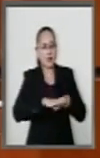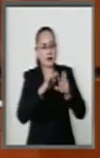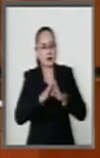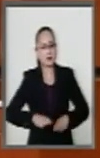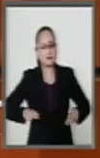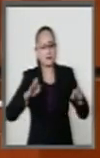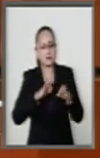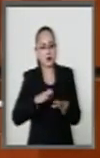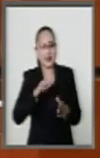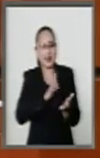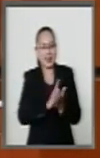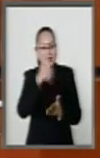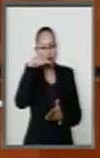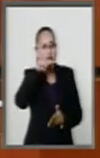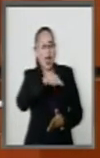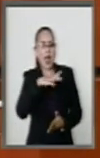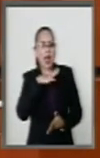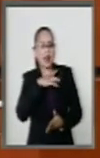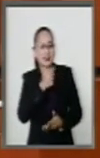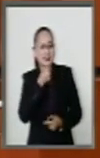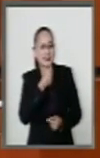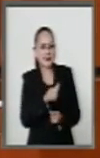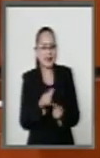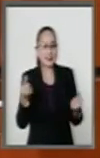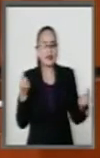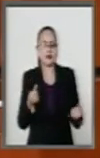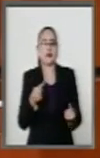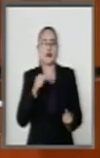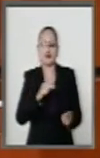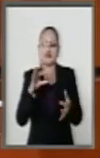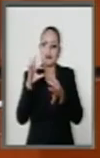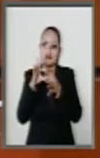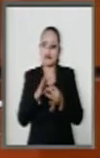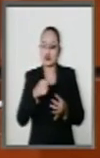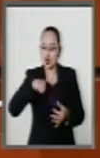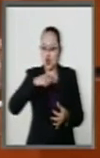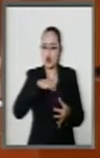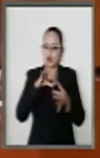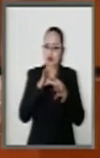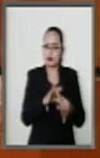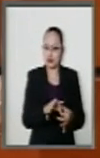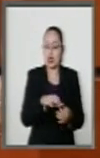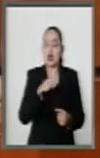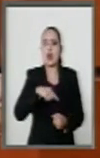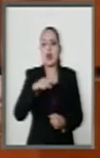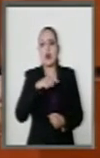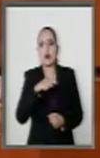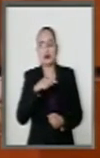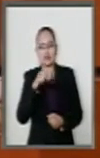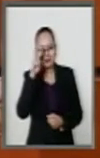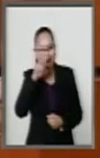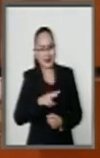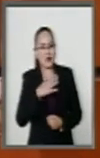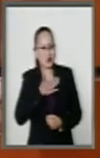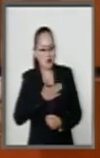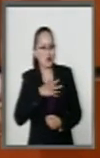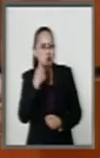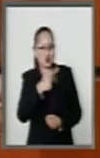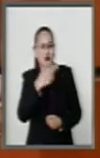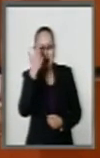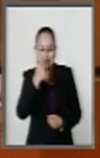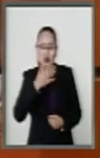el derecho de ser niños, reclaman nuestra solidaridad, reclaman, y con justa razón,